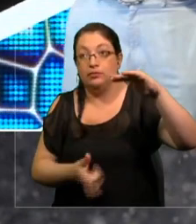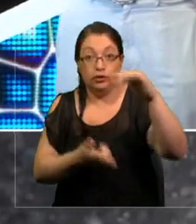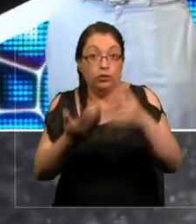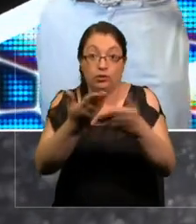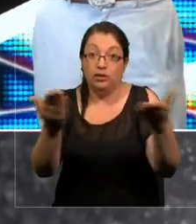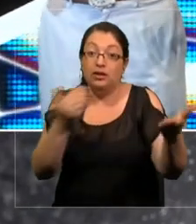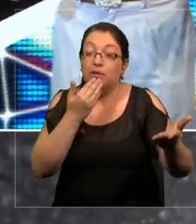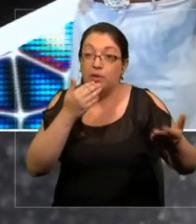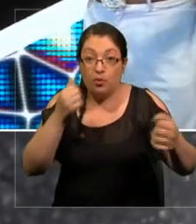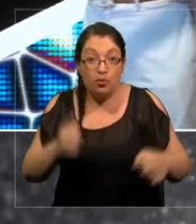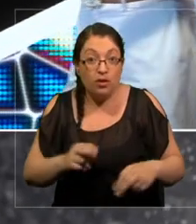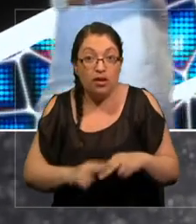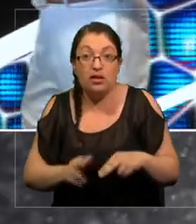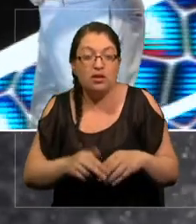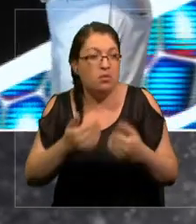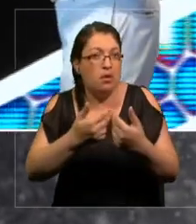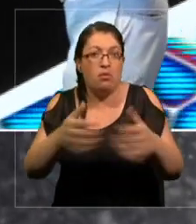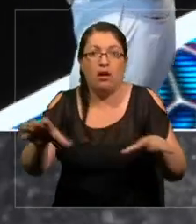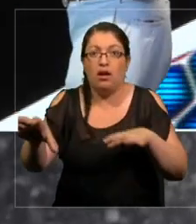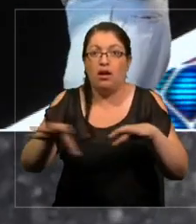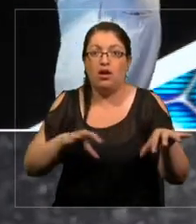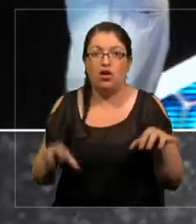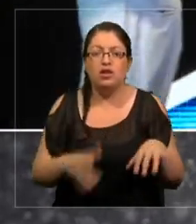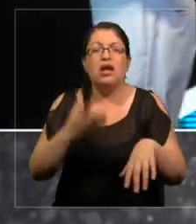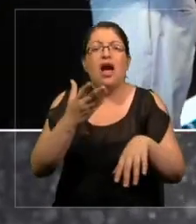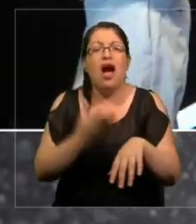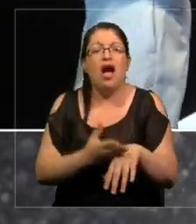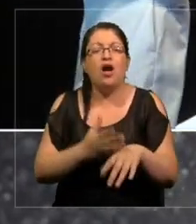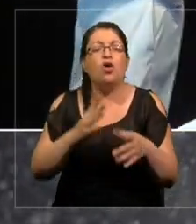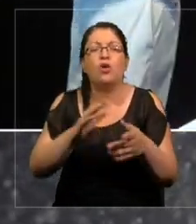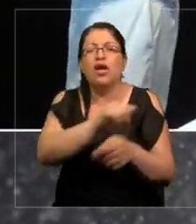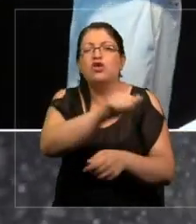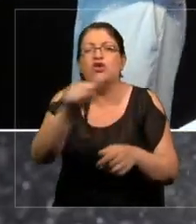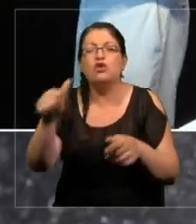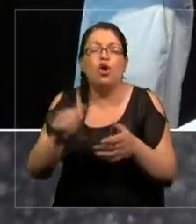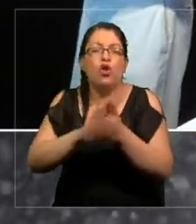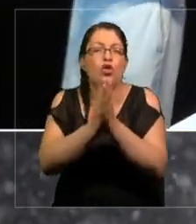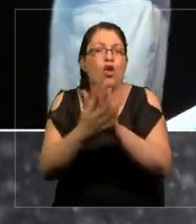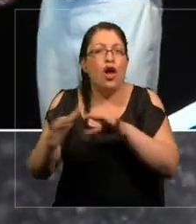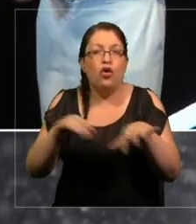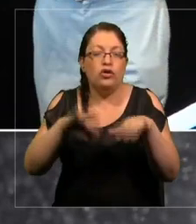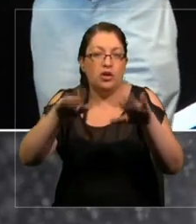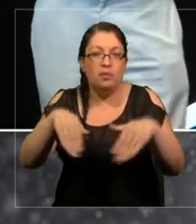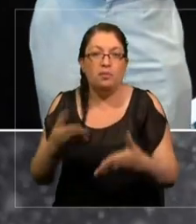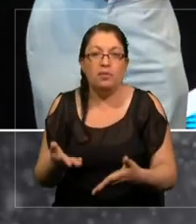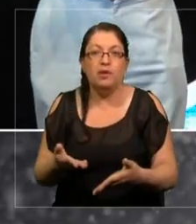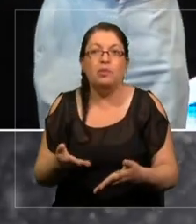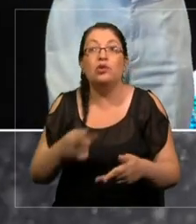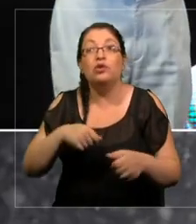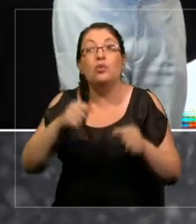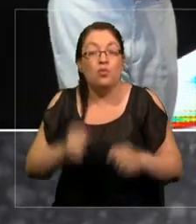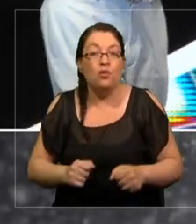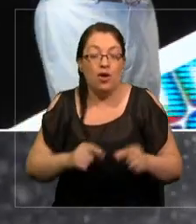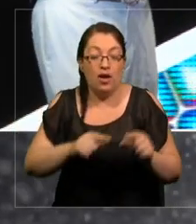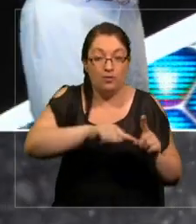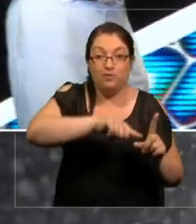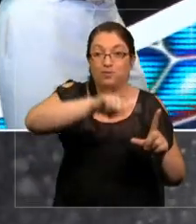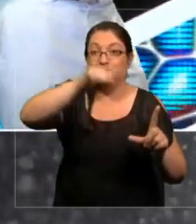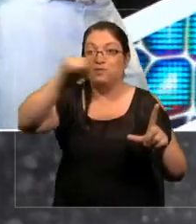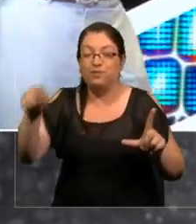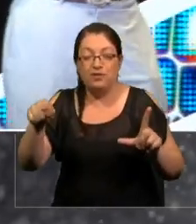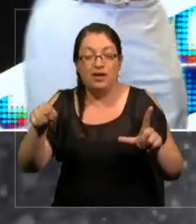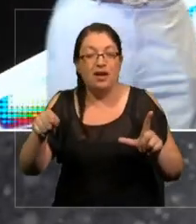para cualquier organismo. Hay una universalidad. Uno puede reescalar el tamaño,